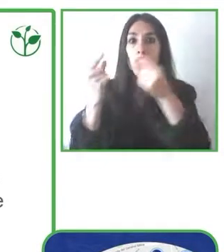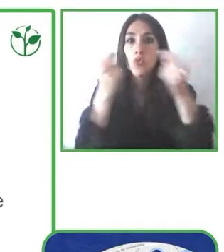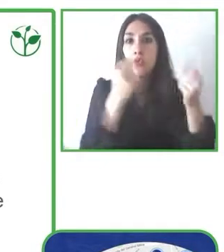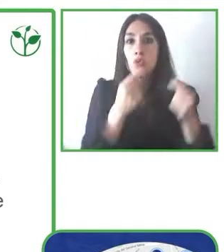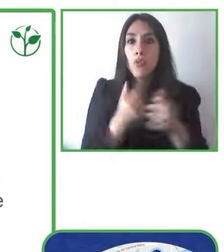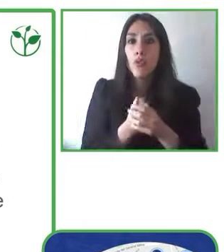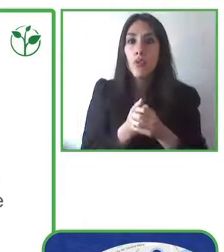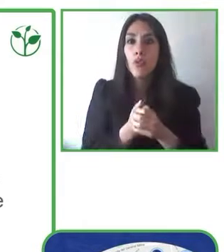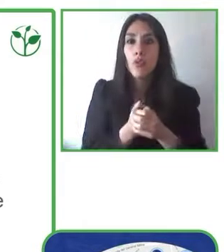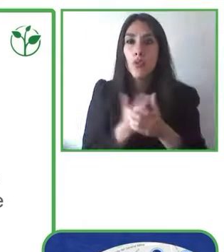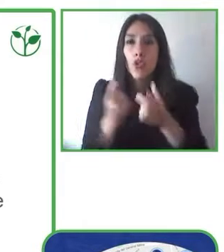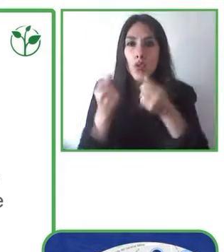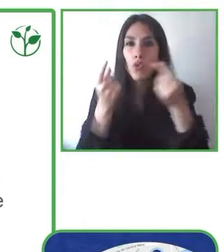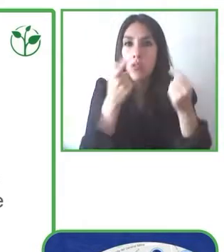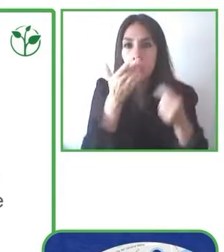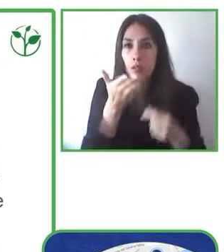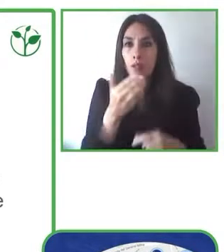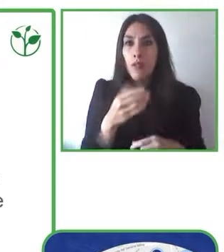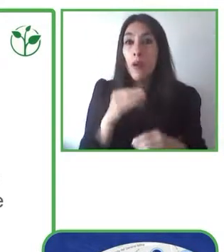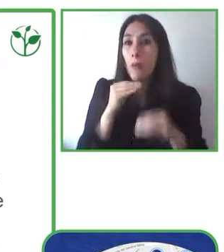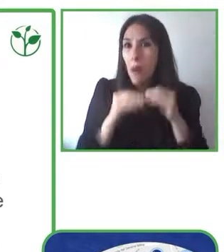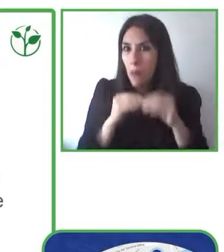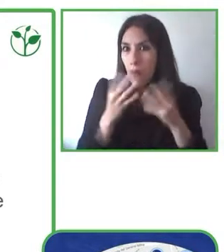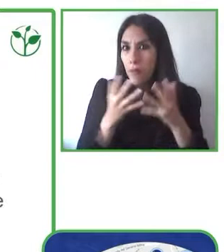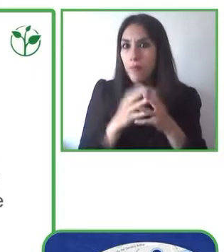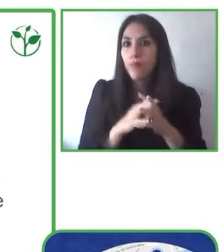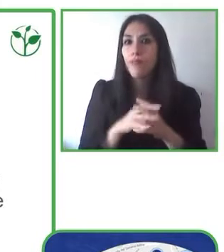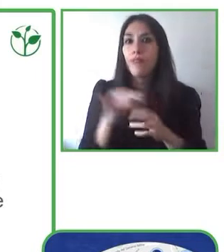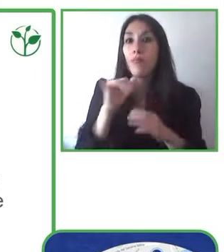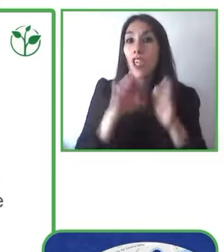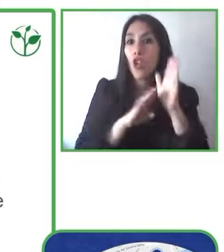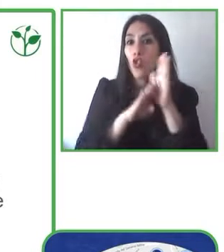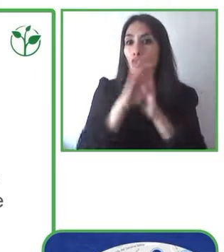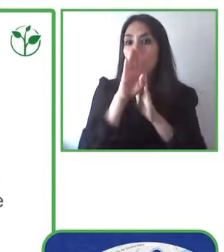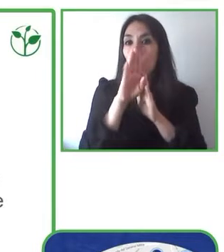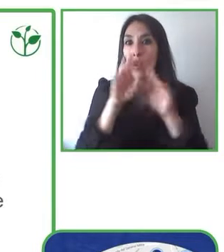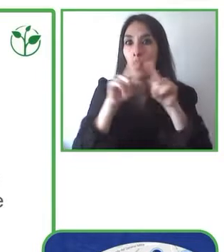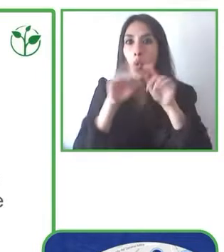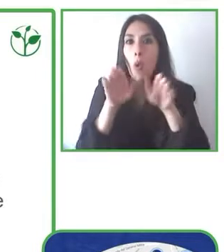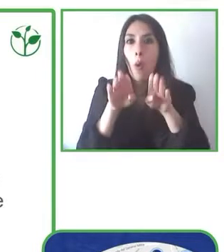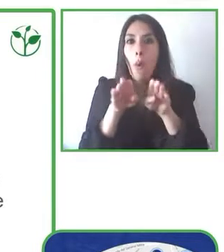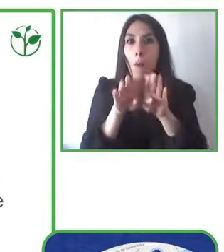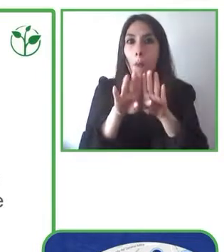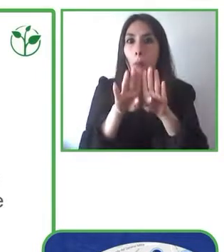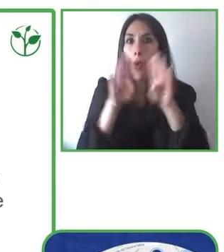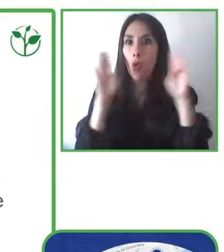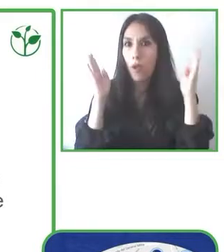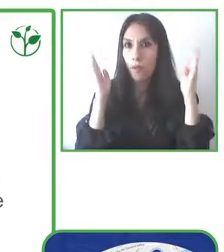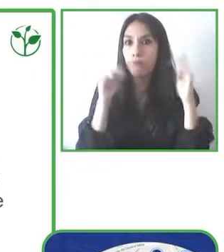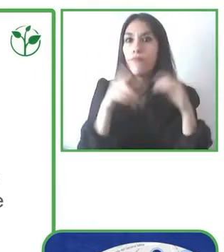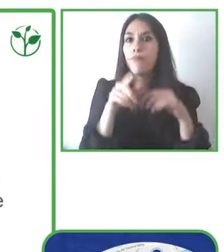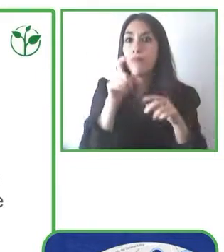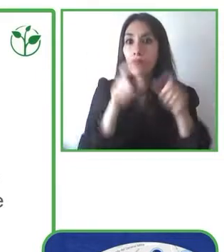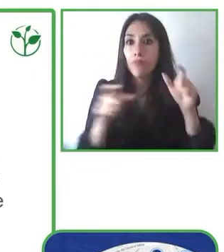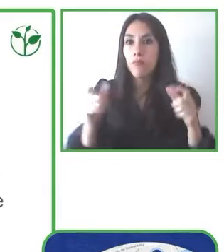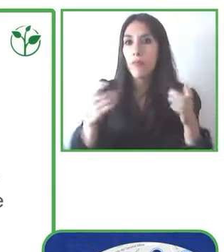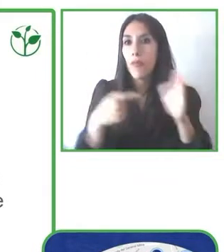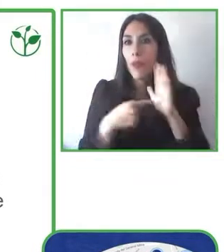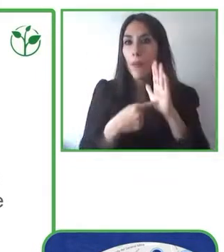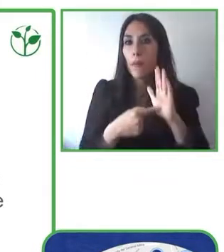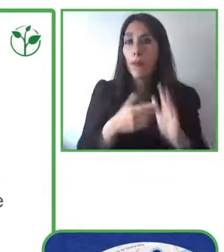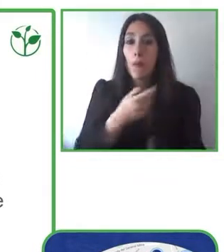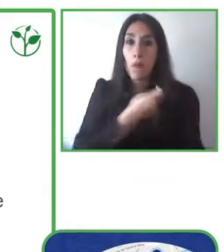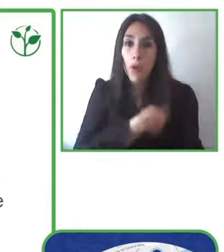abiertos. Pero siempre decimos nosotros, de nuestro colectivo, que imaginaros que solo en España hay más de 8.000 ayuntamientos, si cada